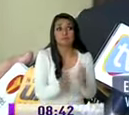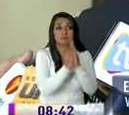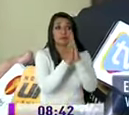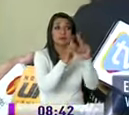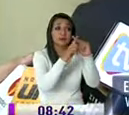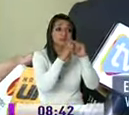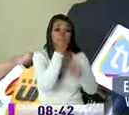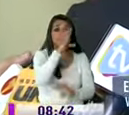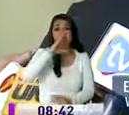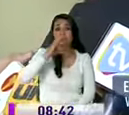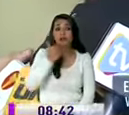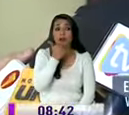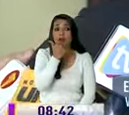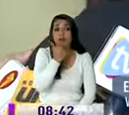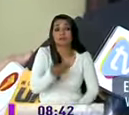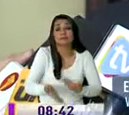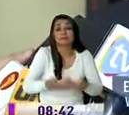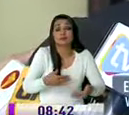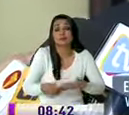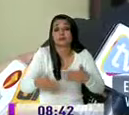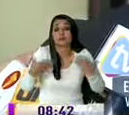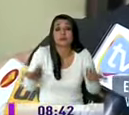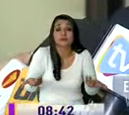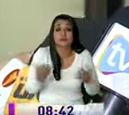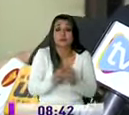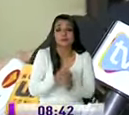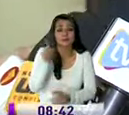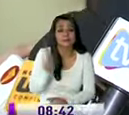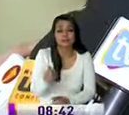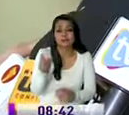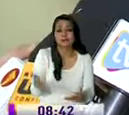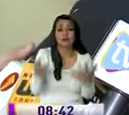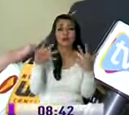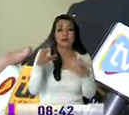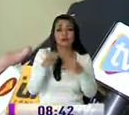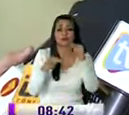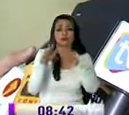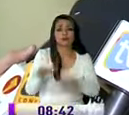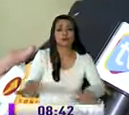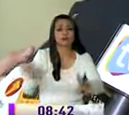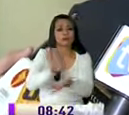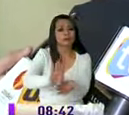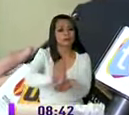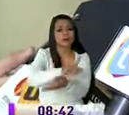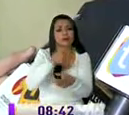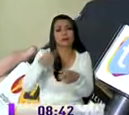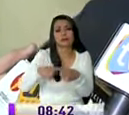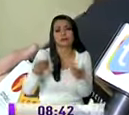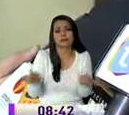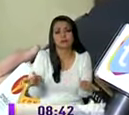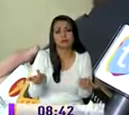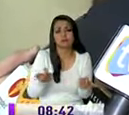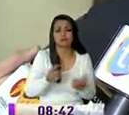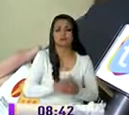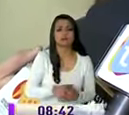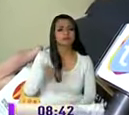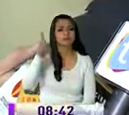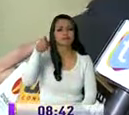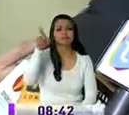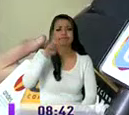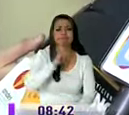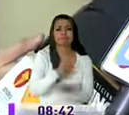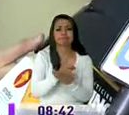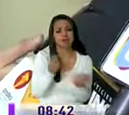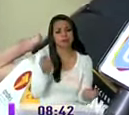de obras de crédito o de financiamiento para obras en los barrios pues evidentemente creo yo que hay que dar